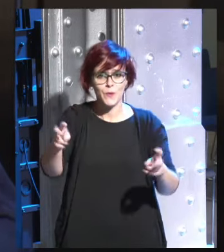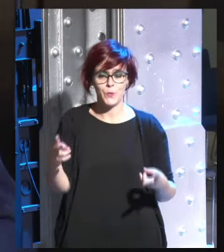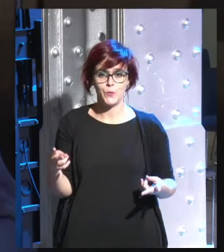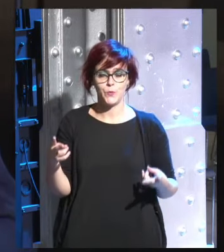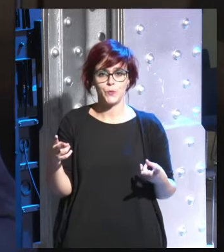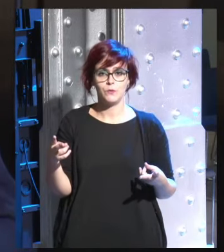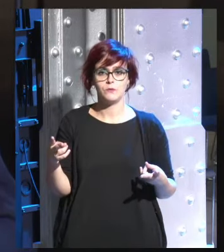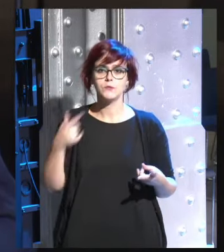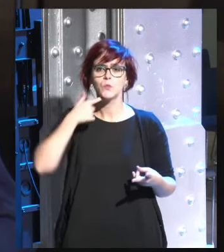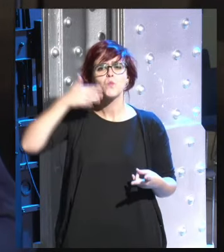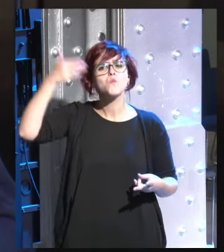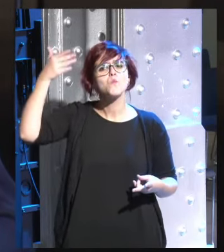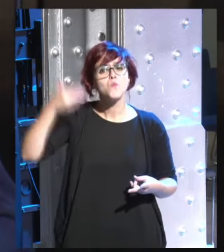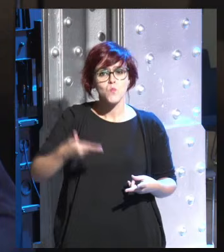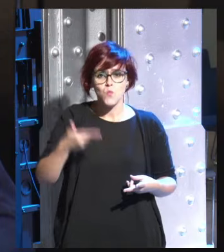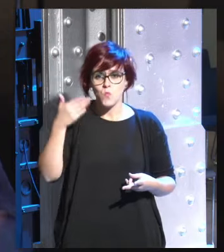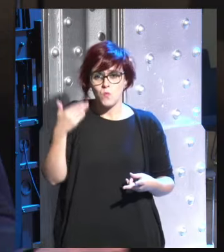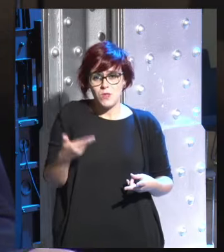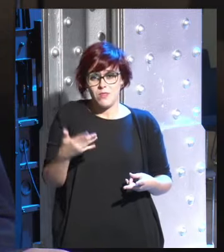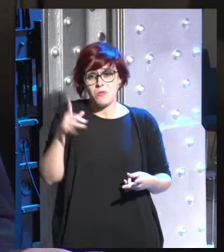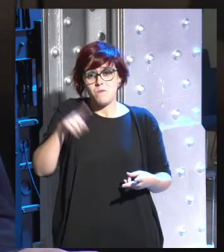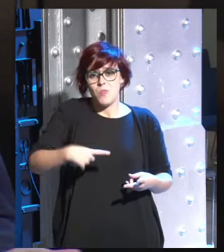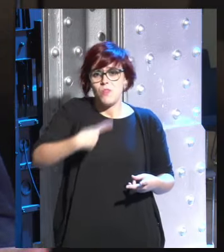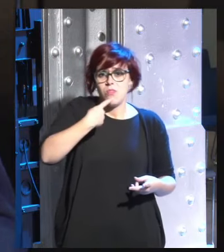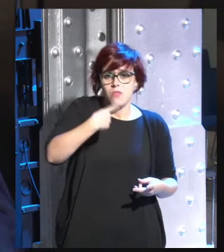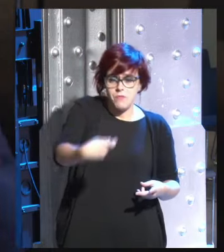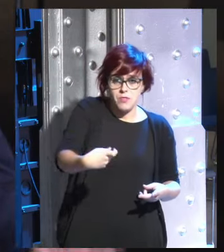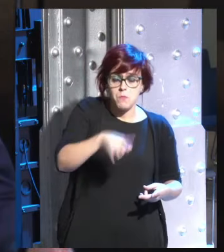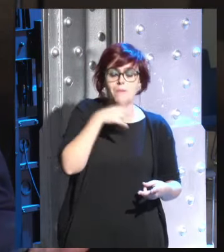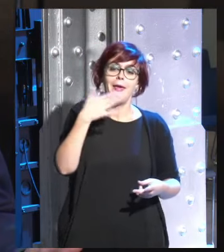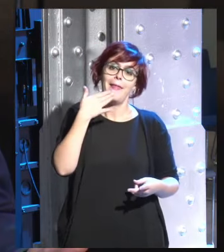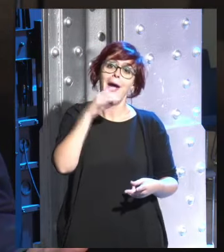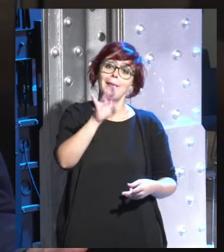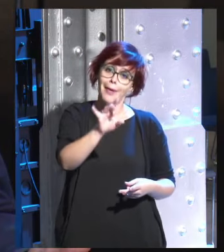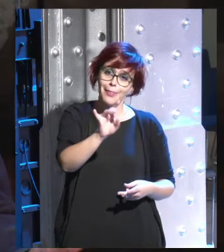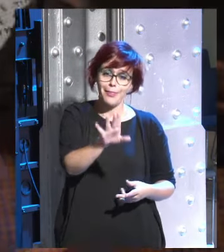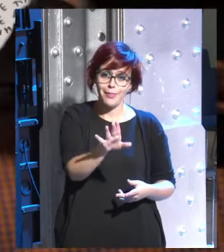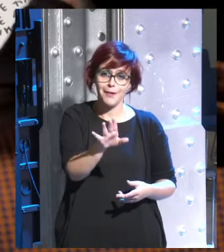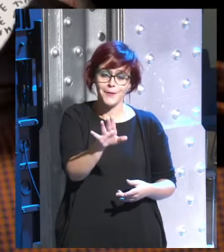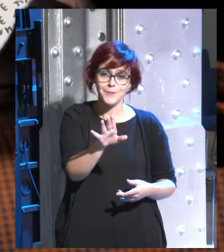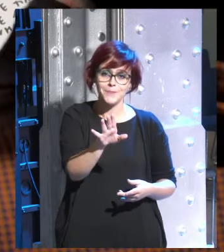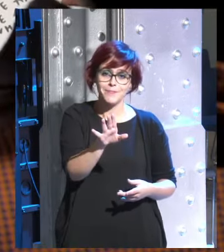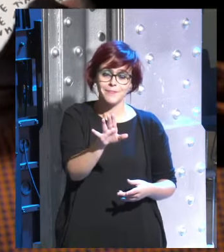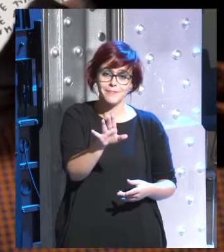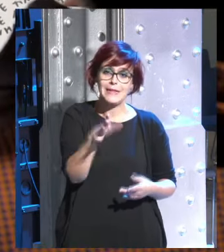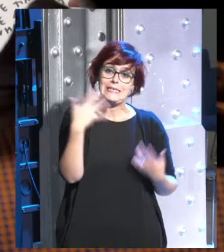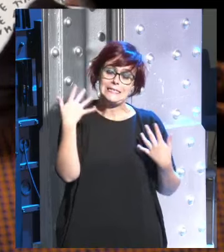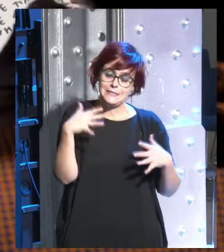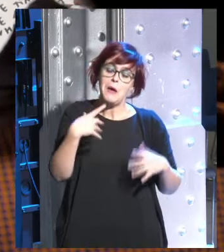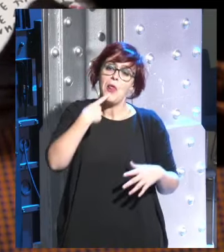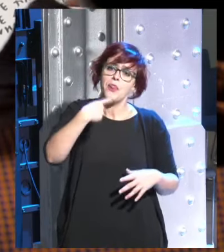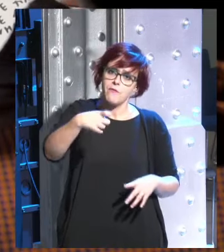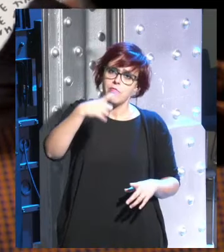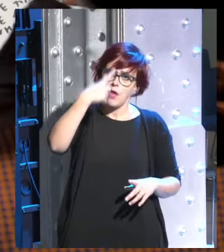y esto es muy muy difícil porque cuando uno tiene 15 años sigue siendo difícil